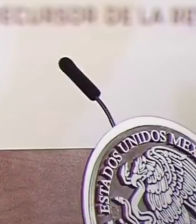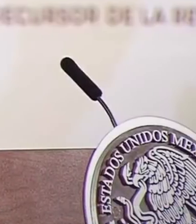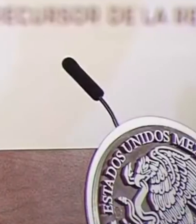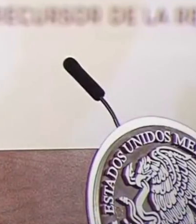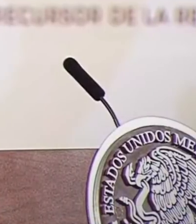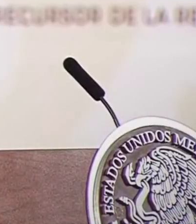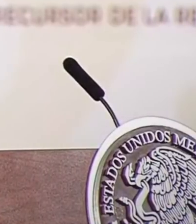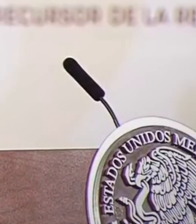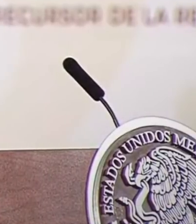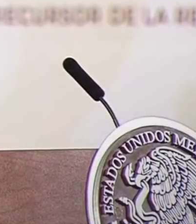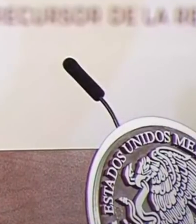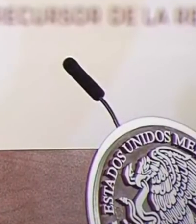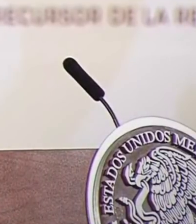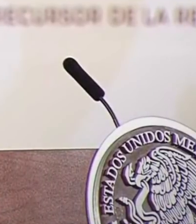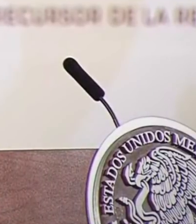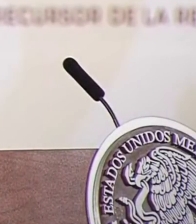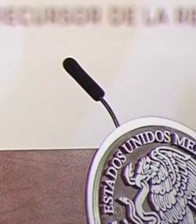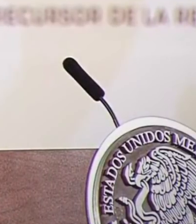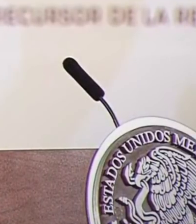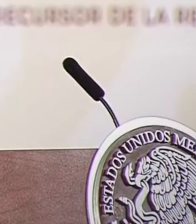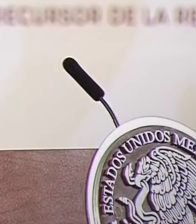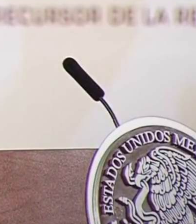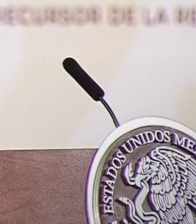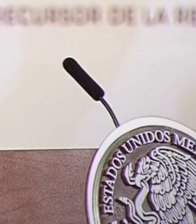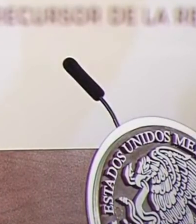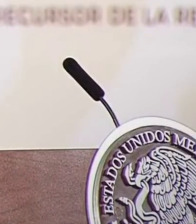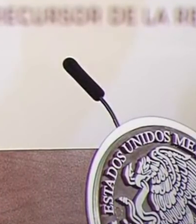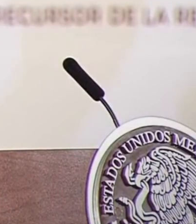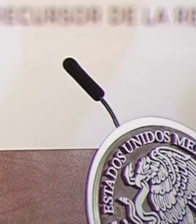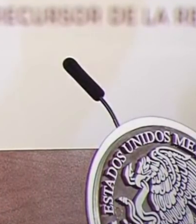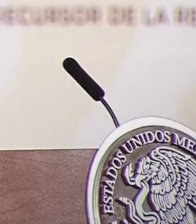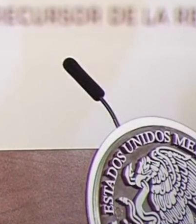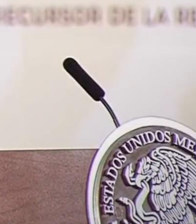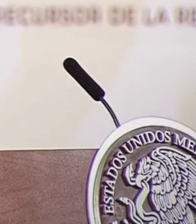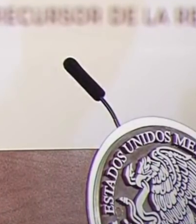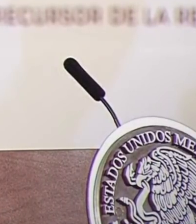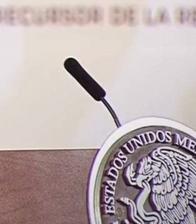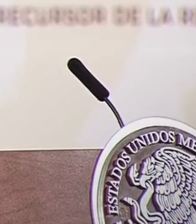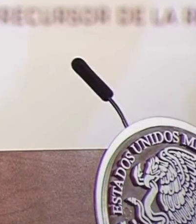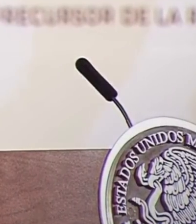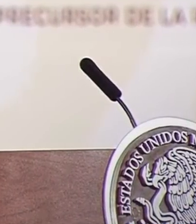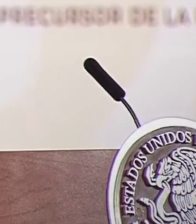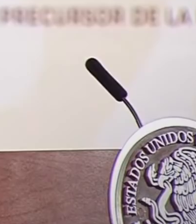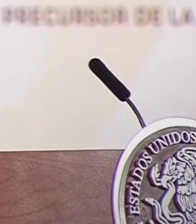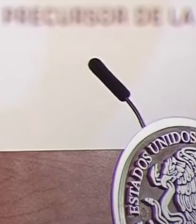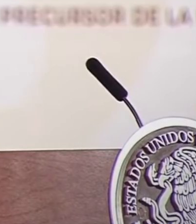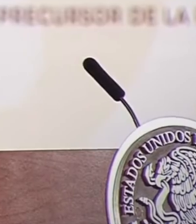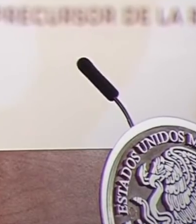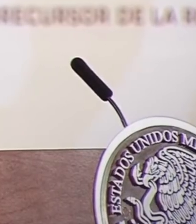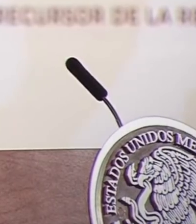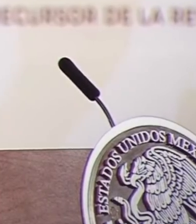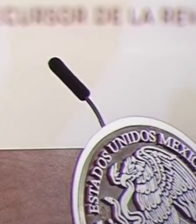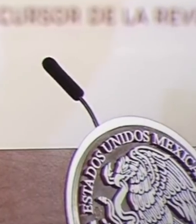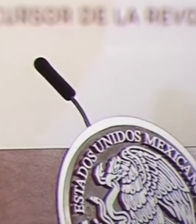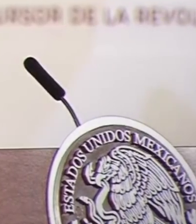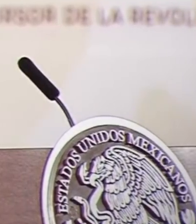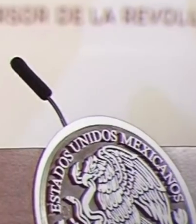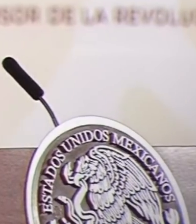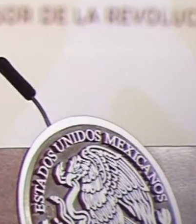y están